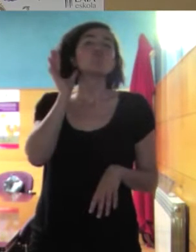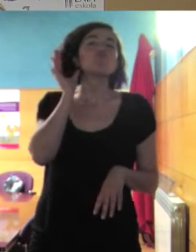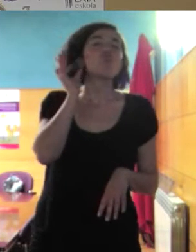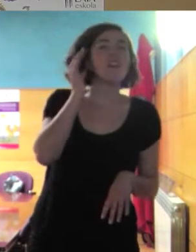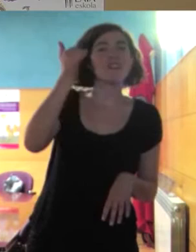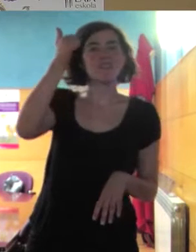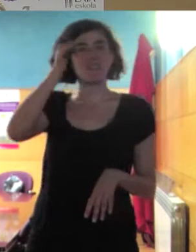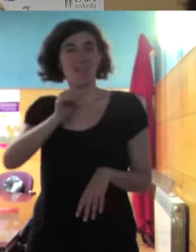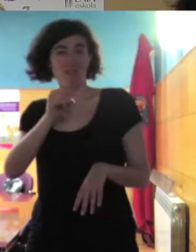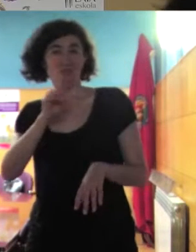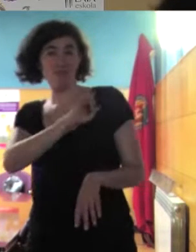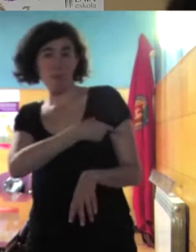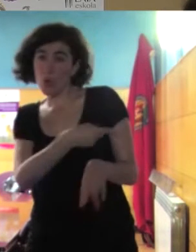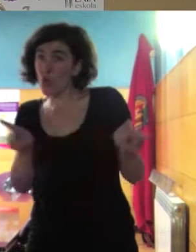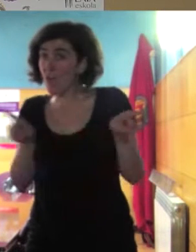estos chavales al mismo deporte?